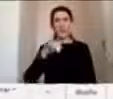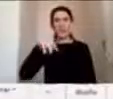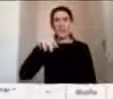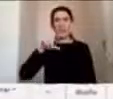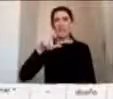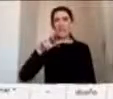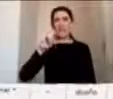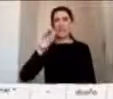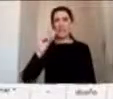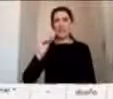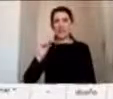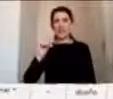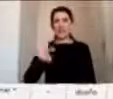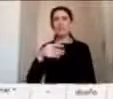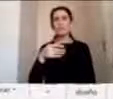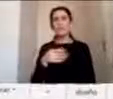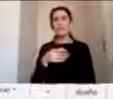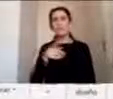doy la palabra.